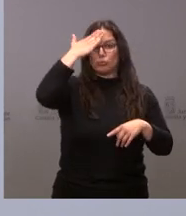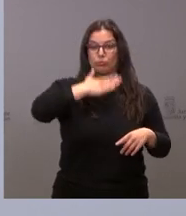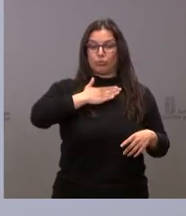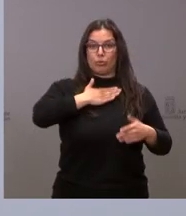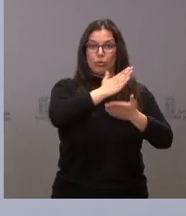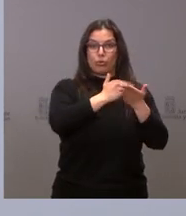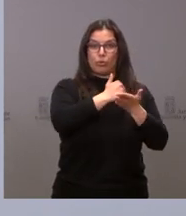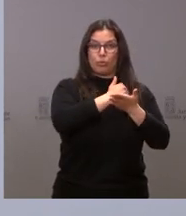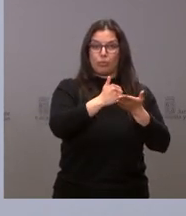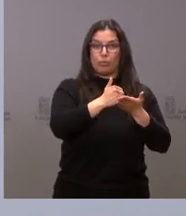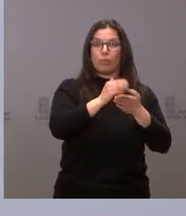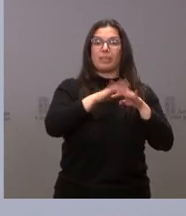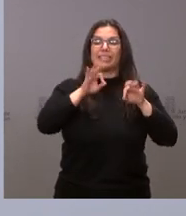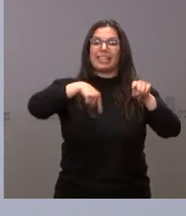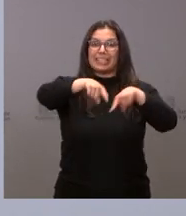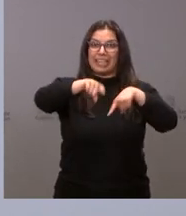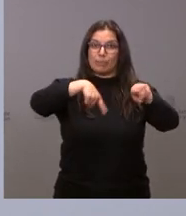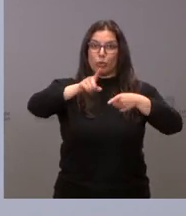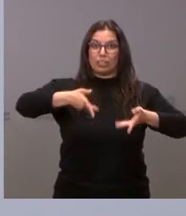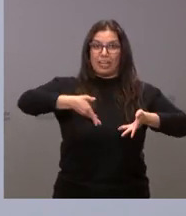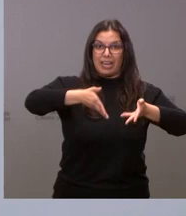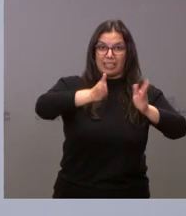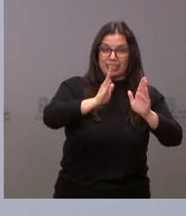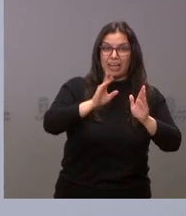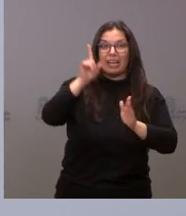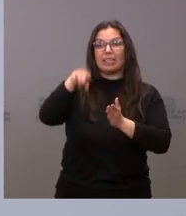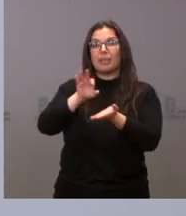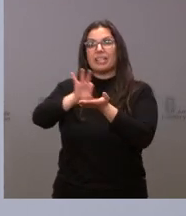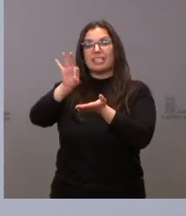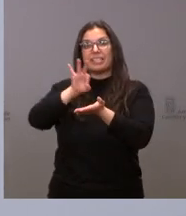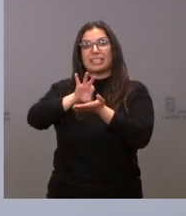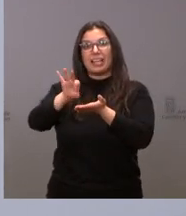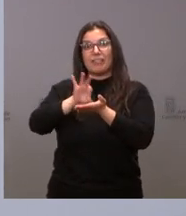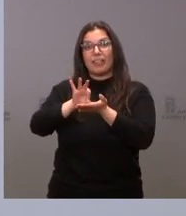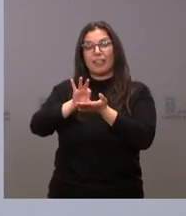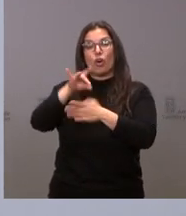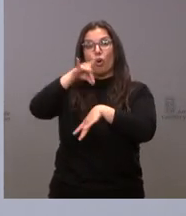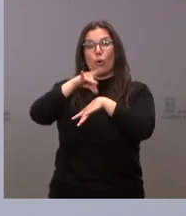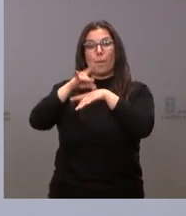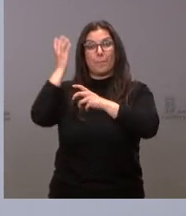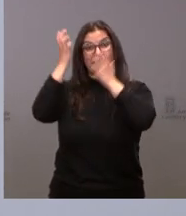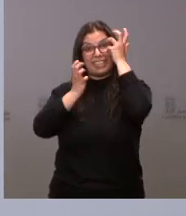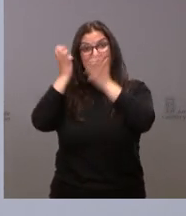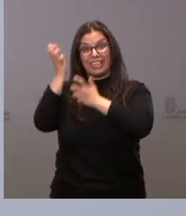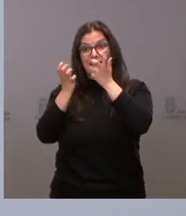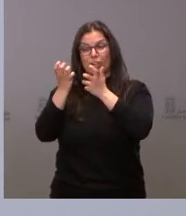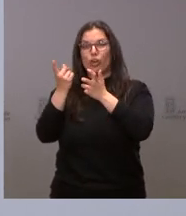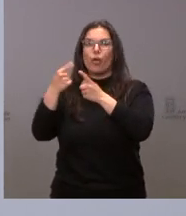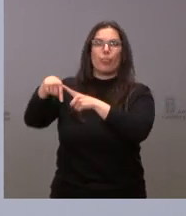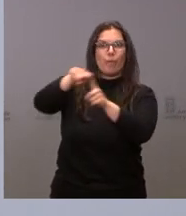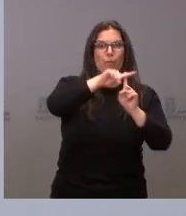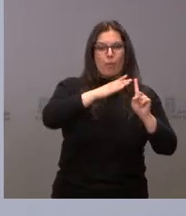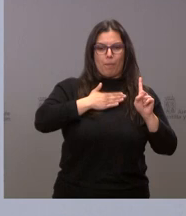al transporte de carreteras y también a los servicios veterinarios. Con esto lo que pretendemos es